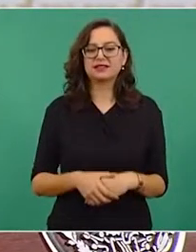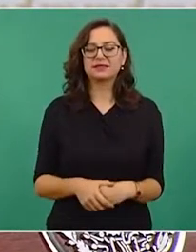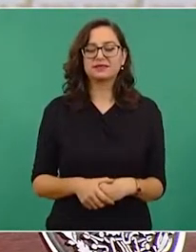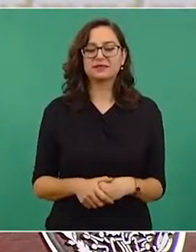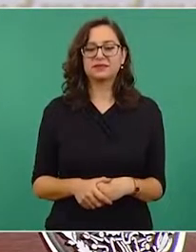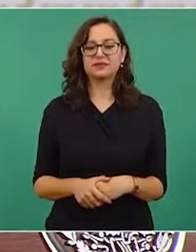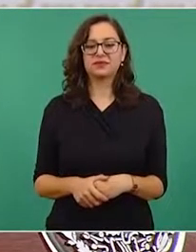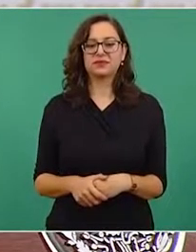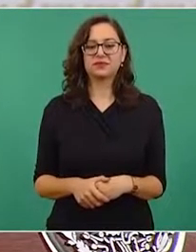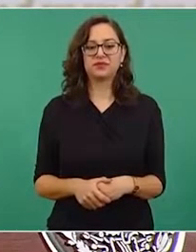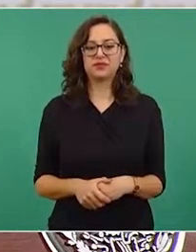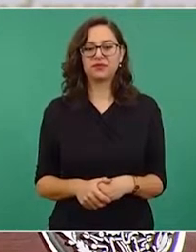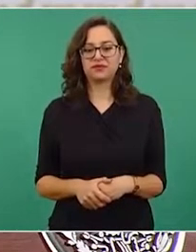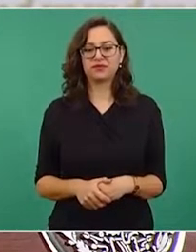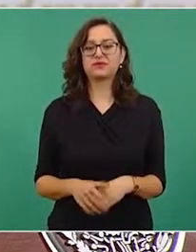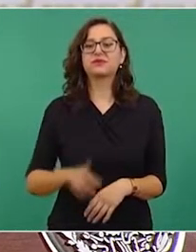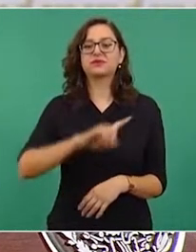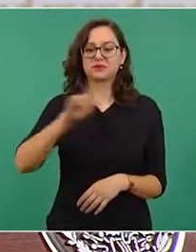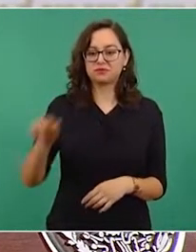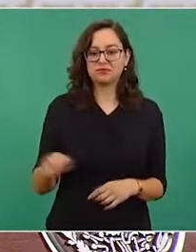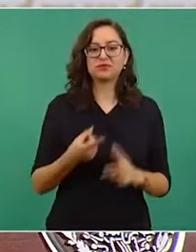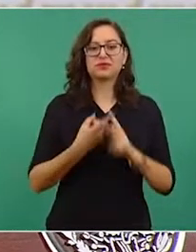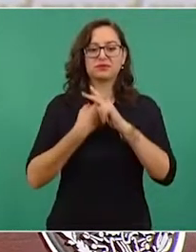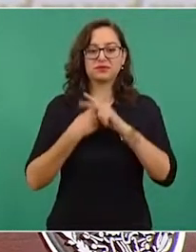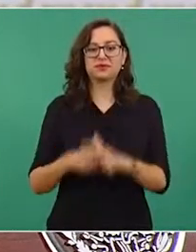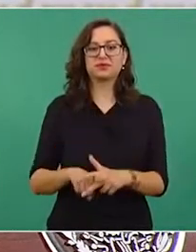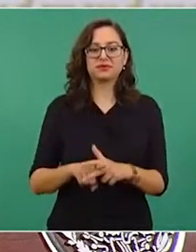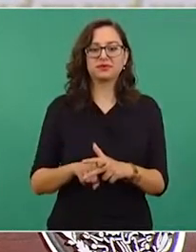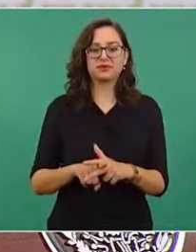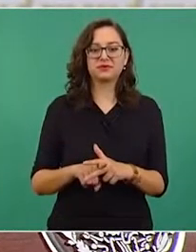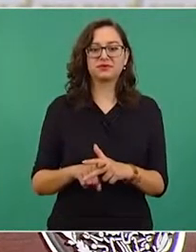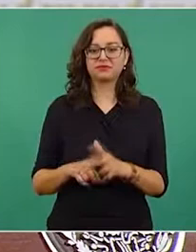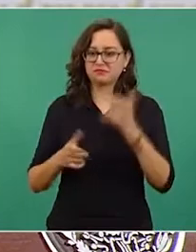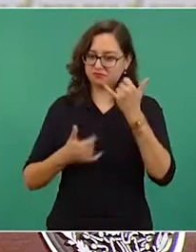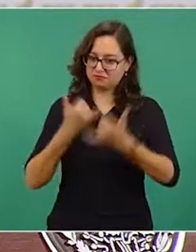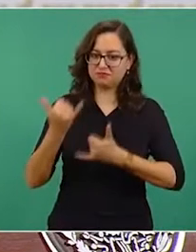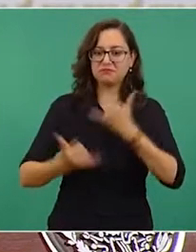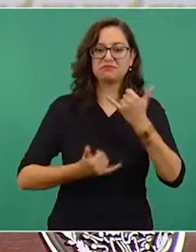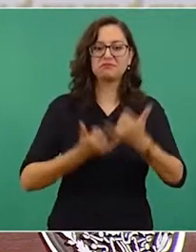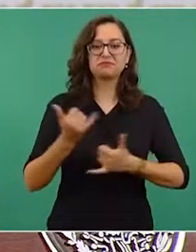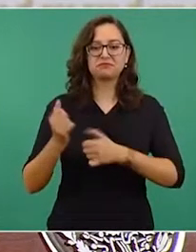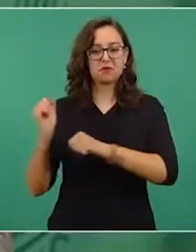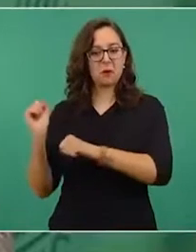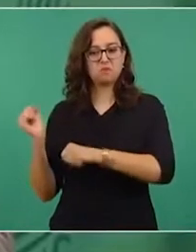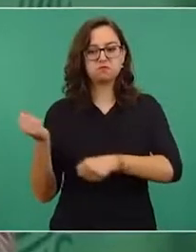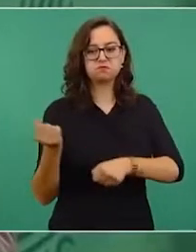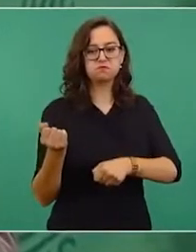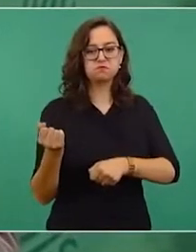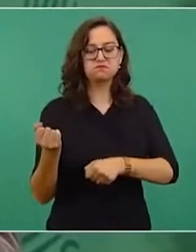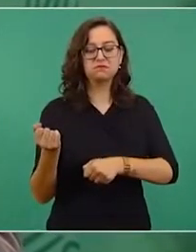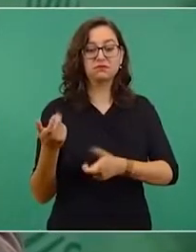Y ya, luego jugar. ¿Qué pasó?